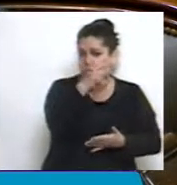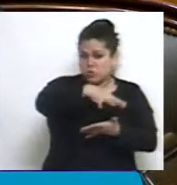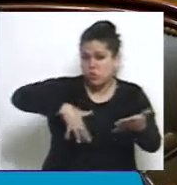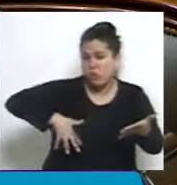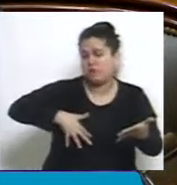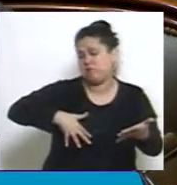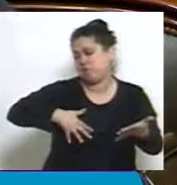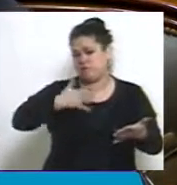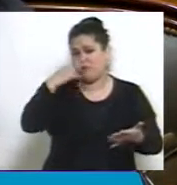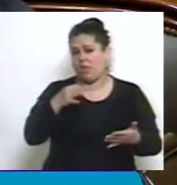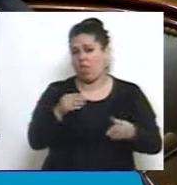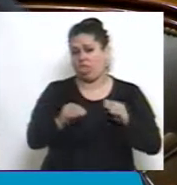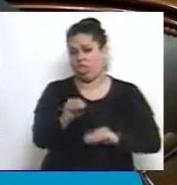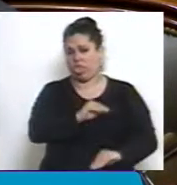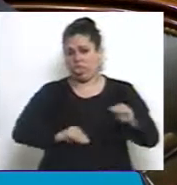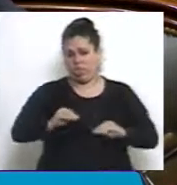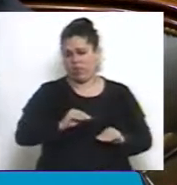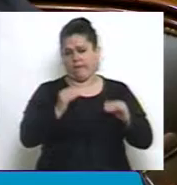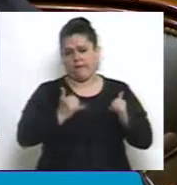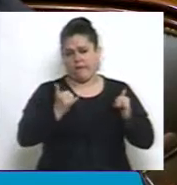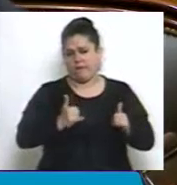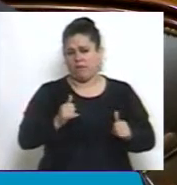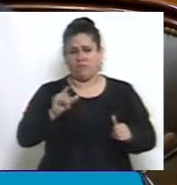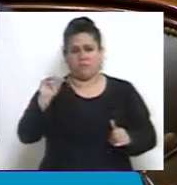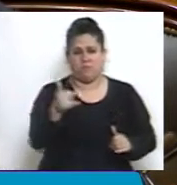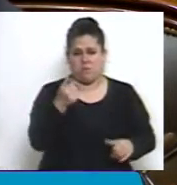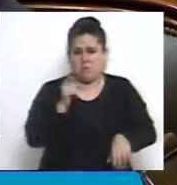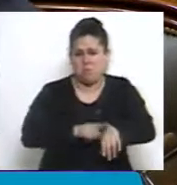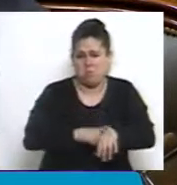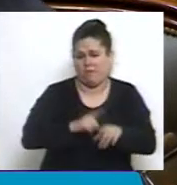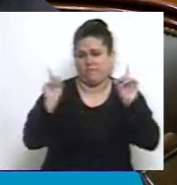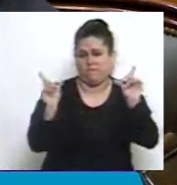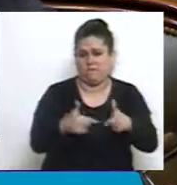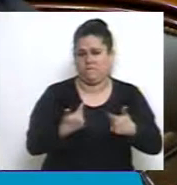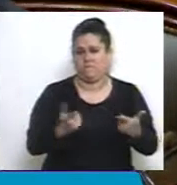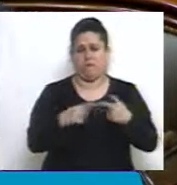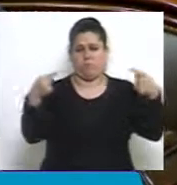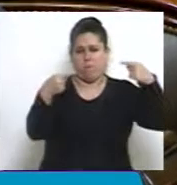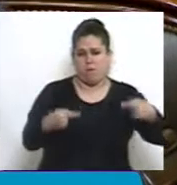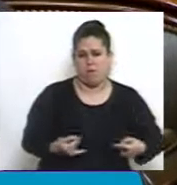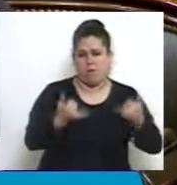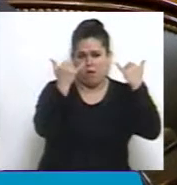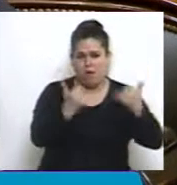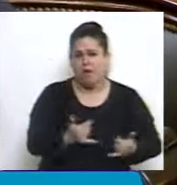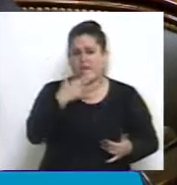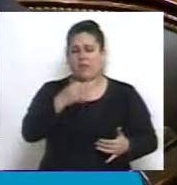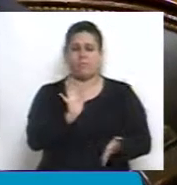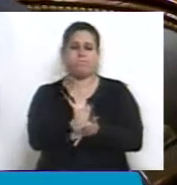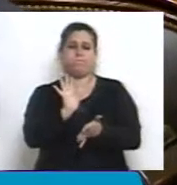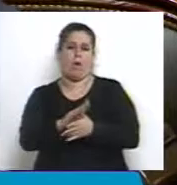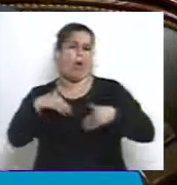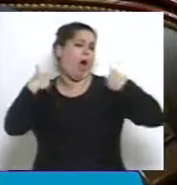totalmente dibujado, inoportuno, inconsistente, que reafirma la discrecionalidad y el abuso